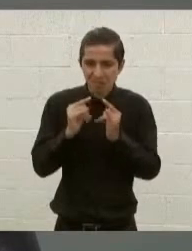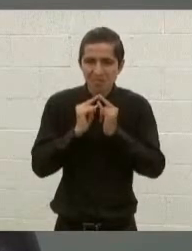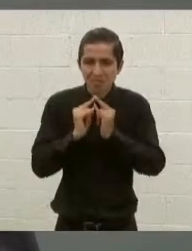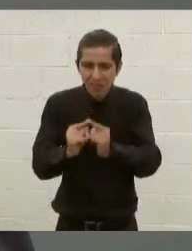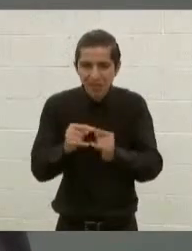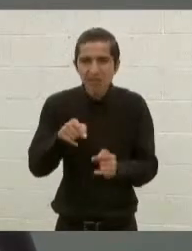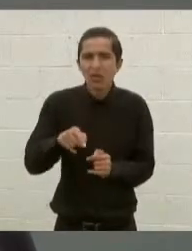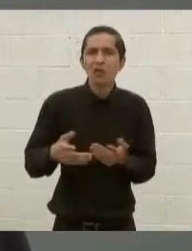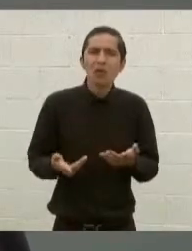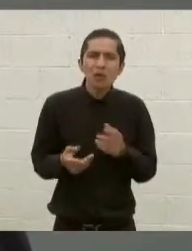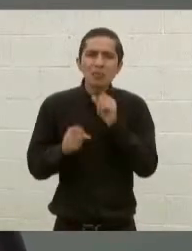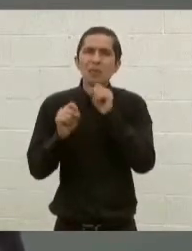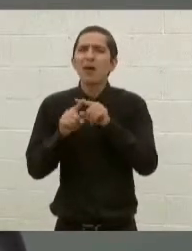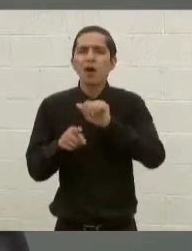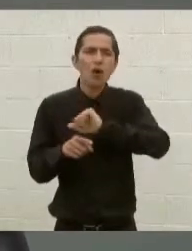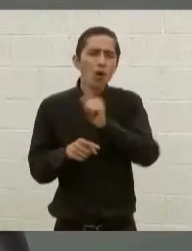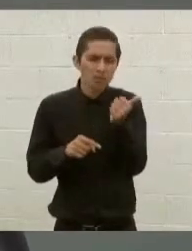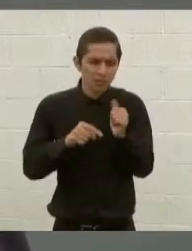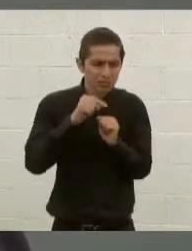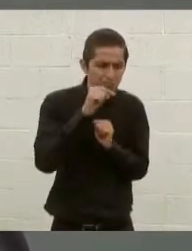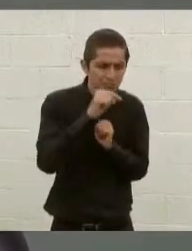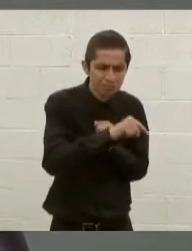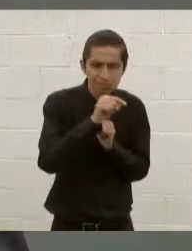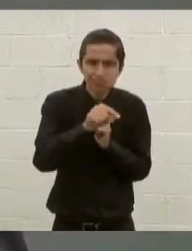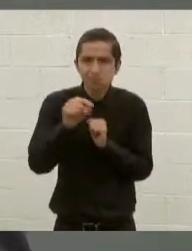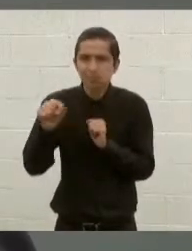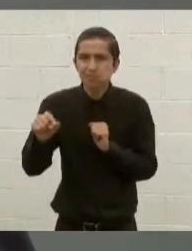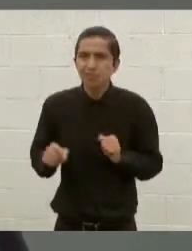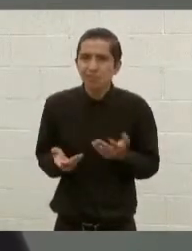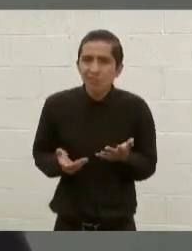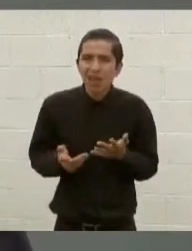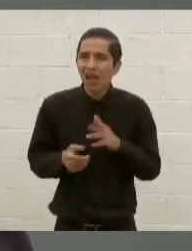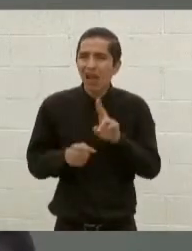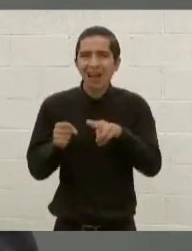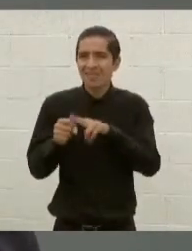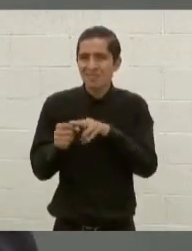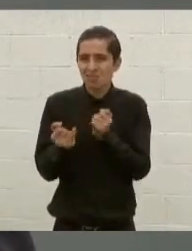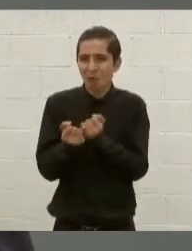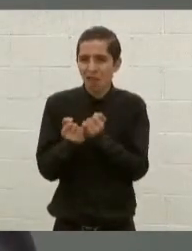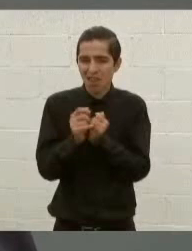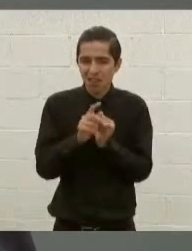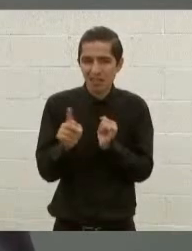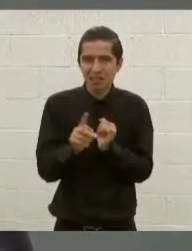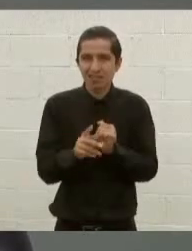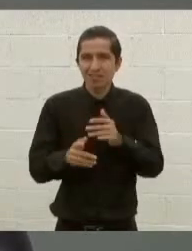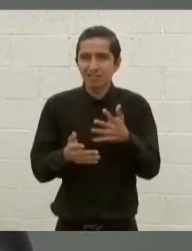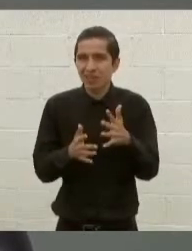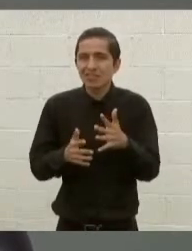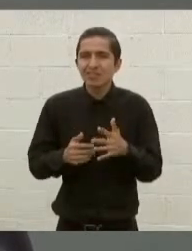Tepito y otras de naturaleza similar, grupos